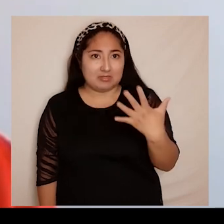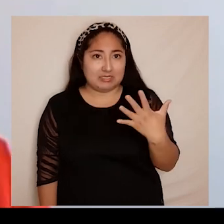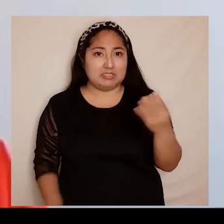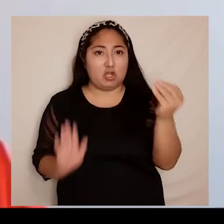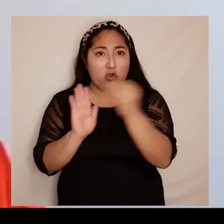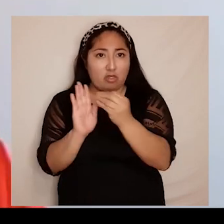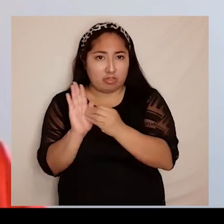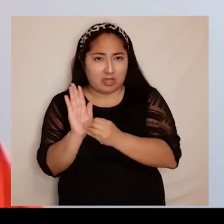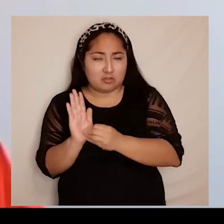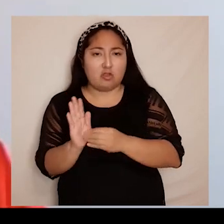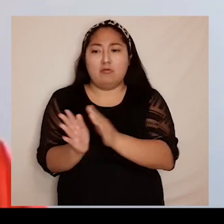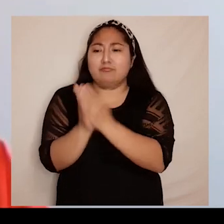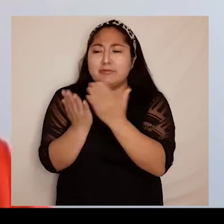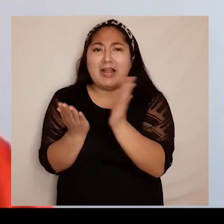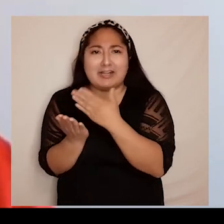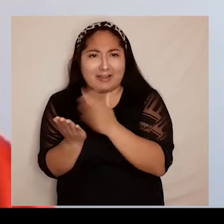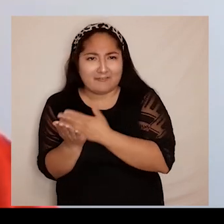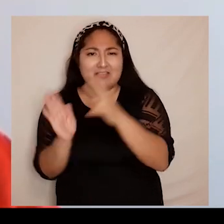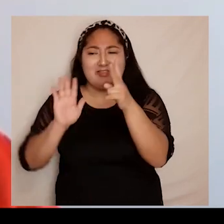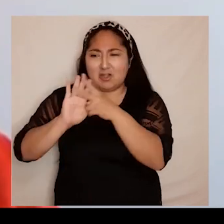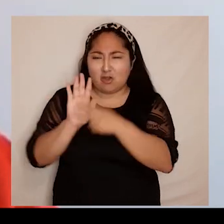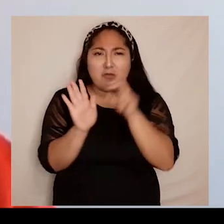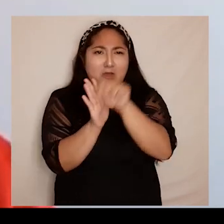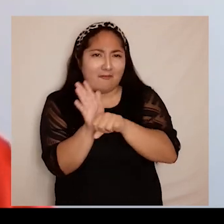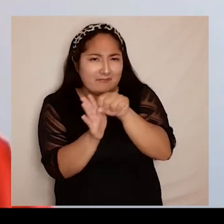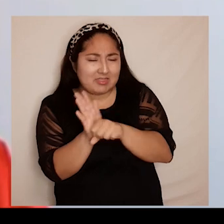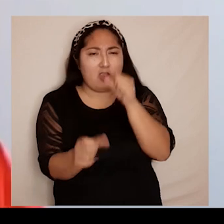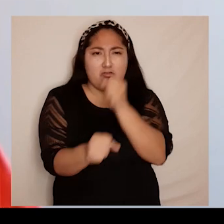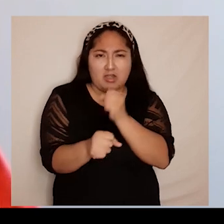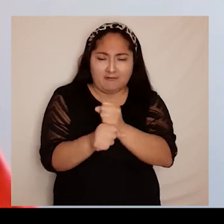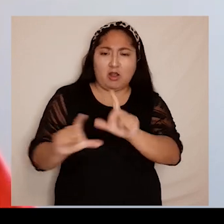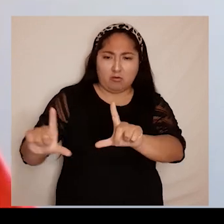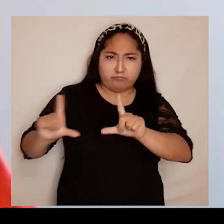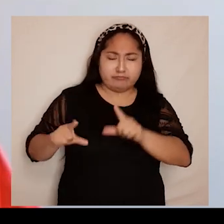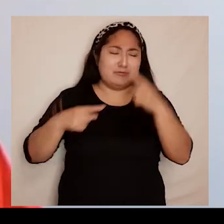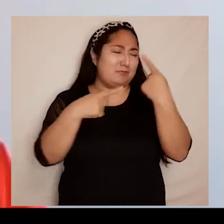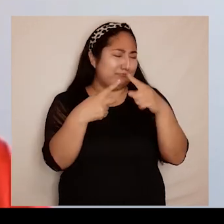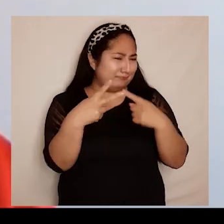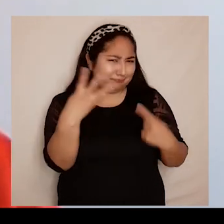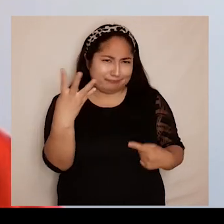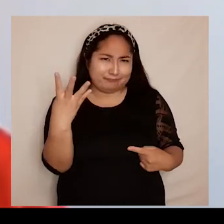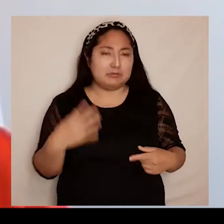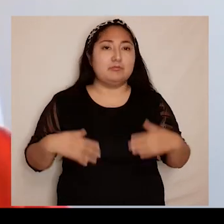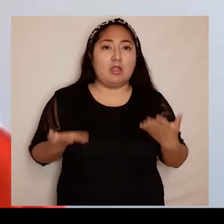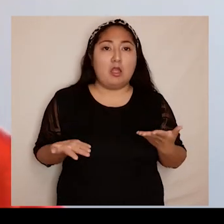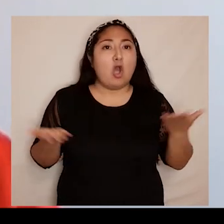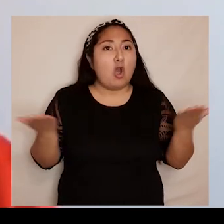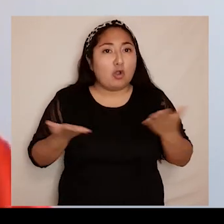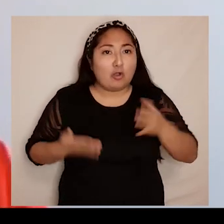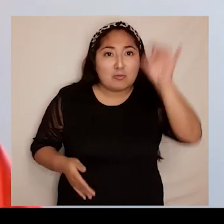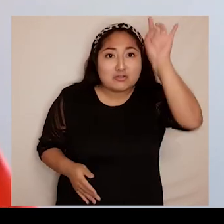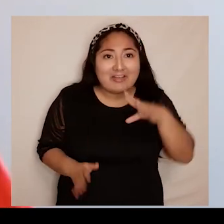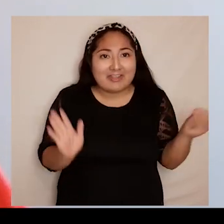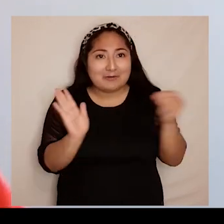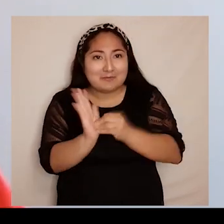revistas, libros, ebooks, normas, videos, trabajos de titulación y mucho más. Nos puedes contactar